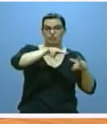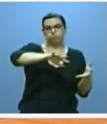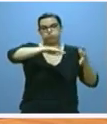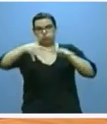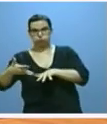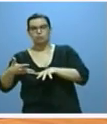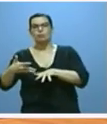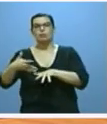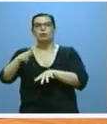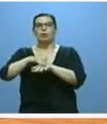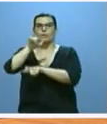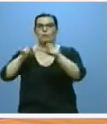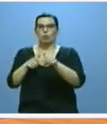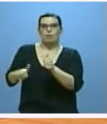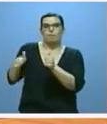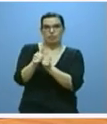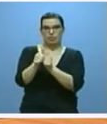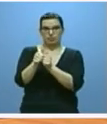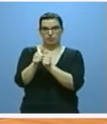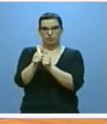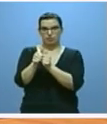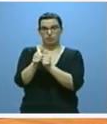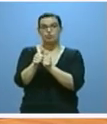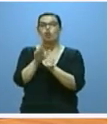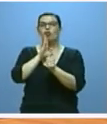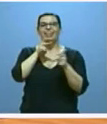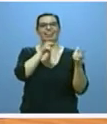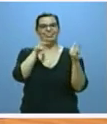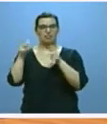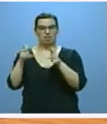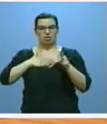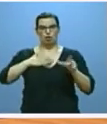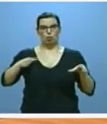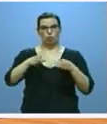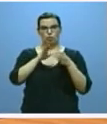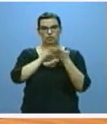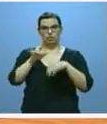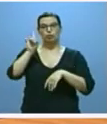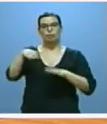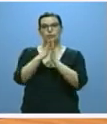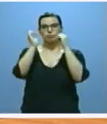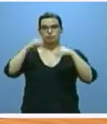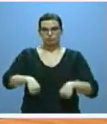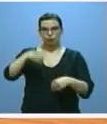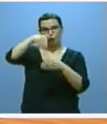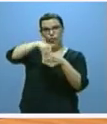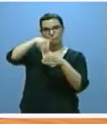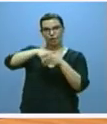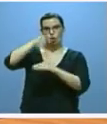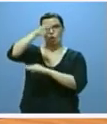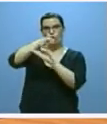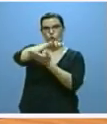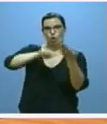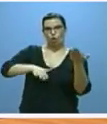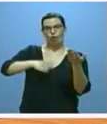plazas para personas dependientes en las residencias de la Junta y hemos consensuado el contenido de la orden reguladora de la